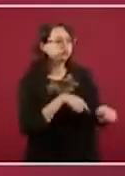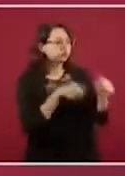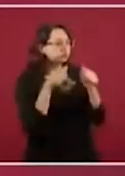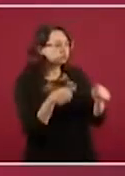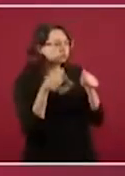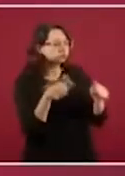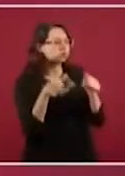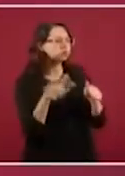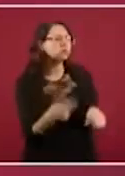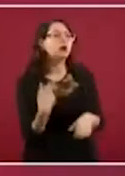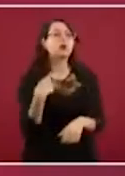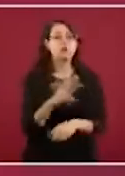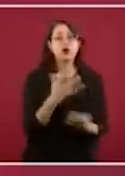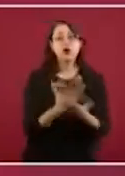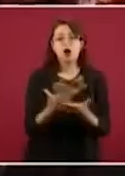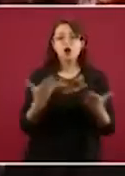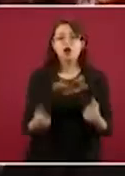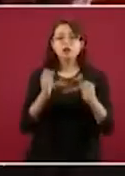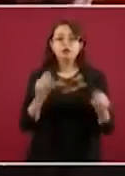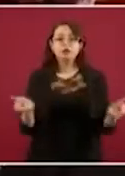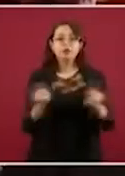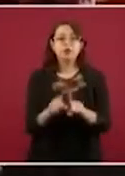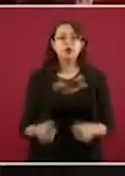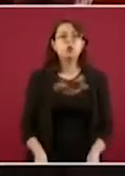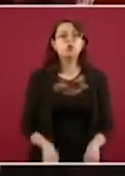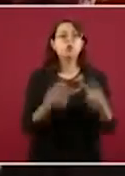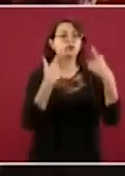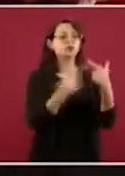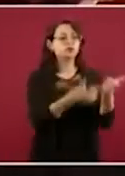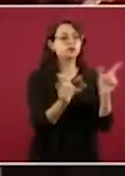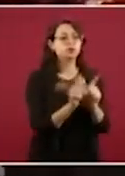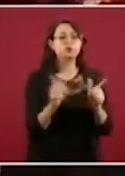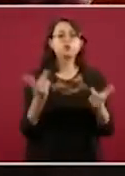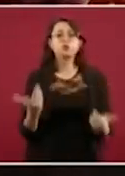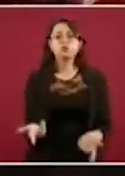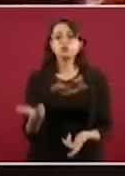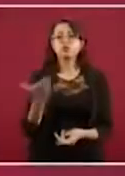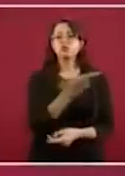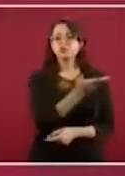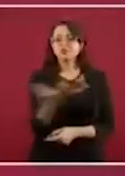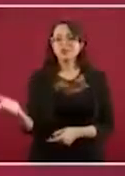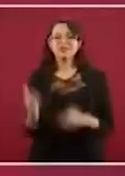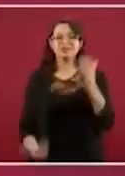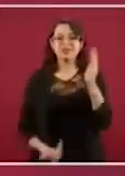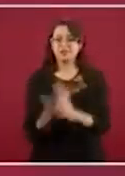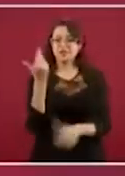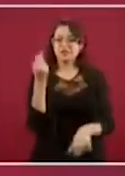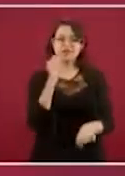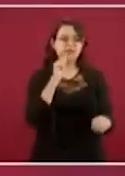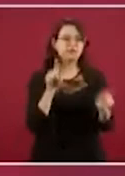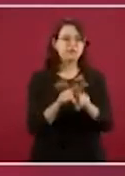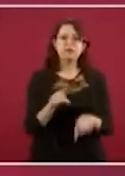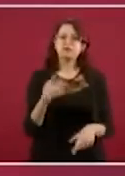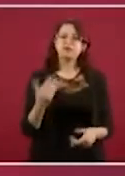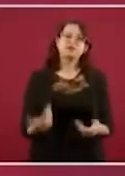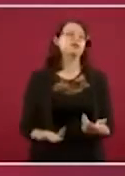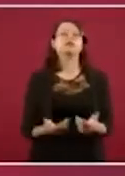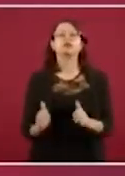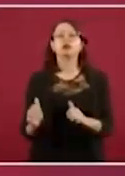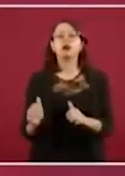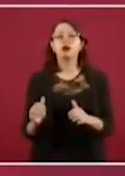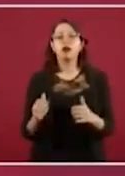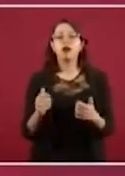también hicimos el recuento de cuántos grupos han asistido, y eso los ven ustedes todas las mañanas también, y hemos